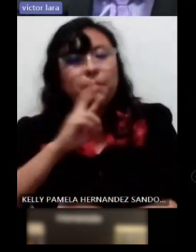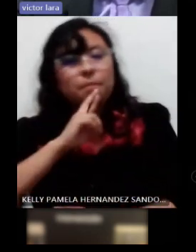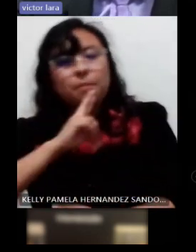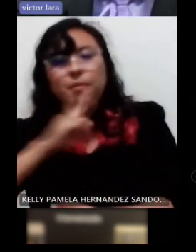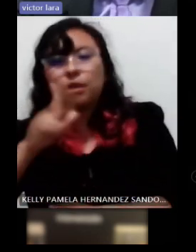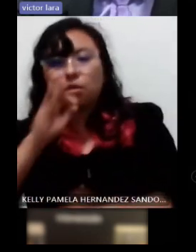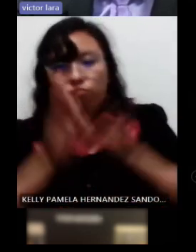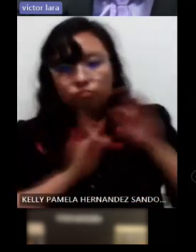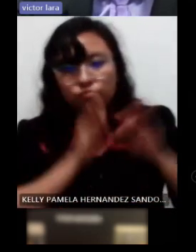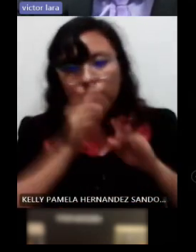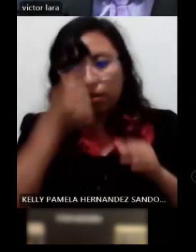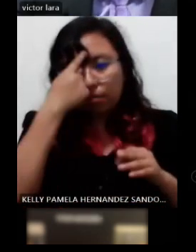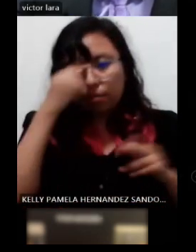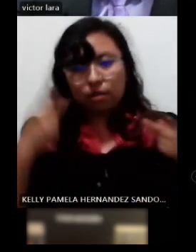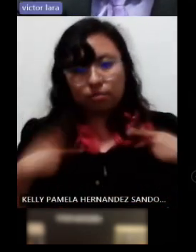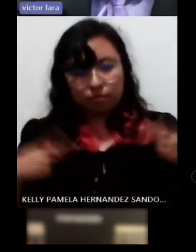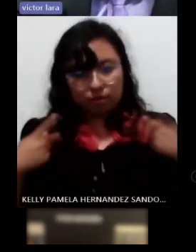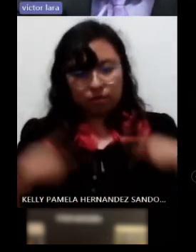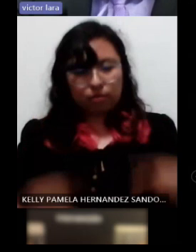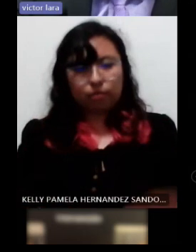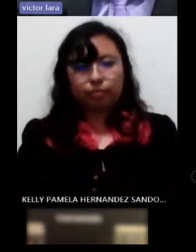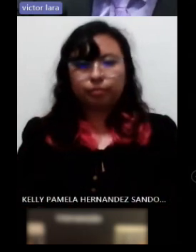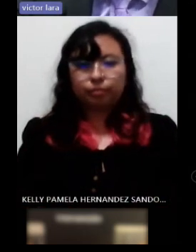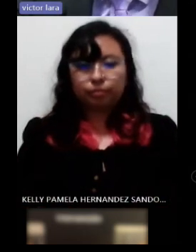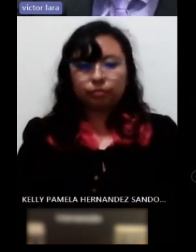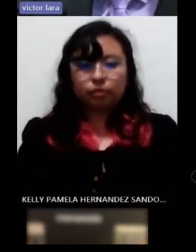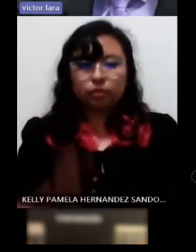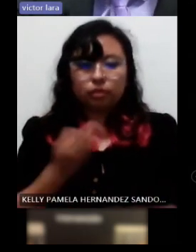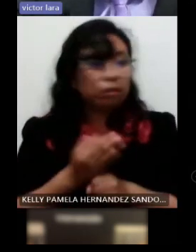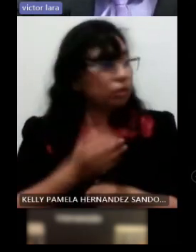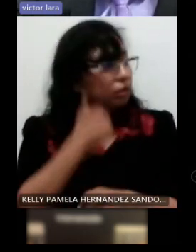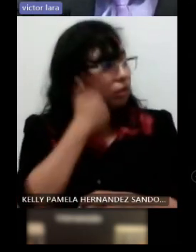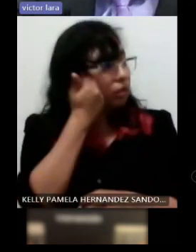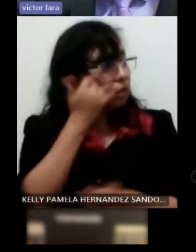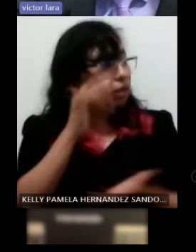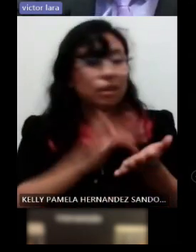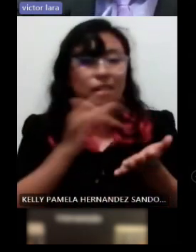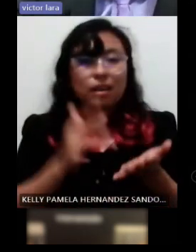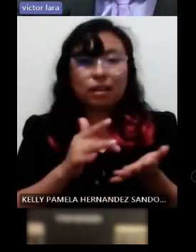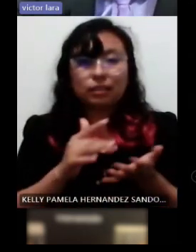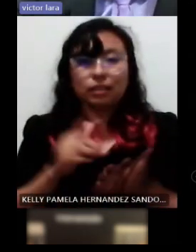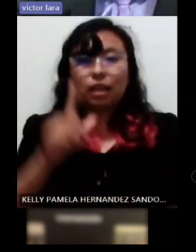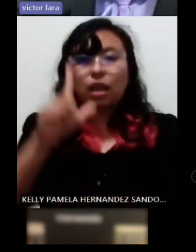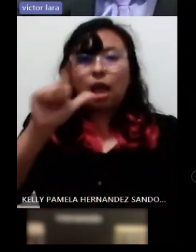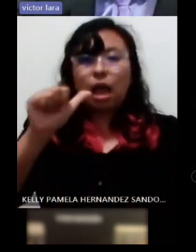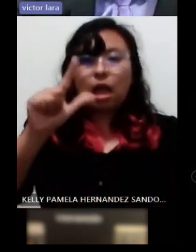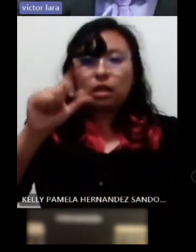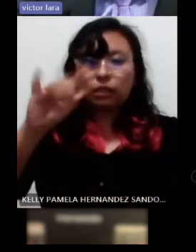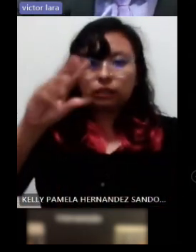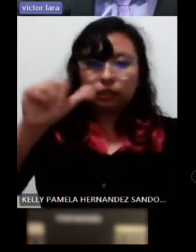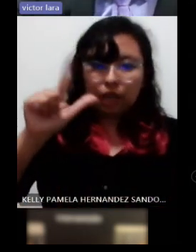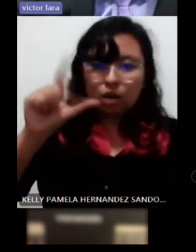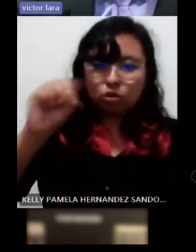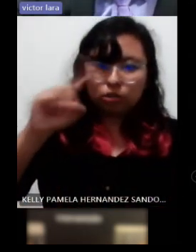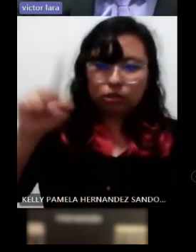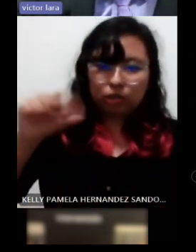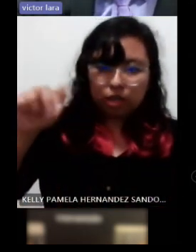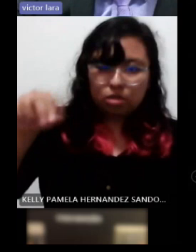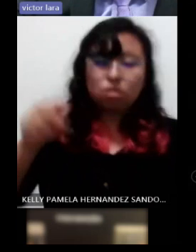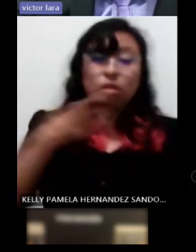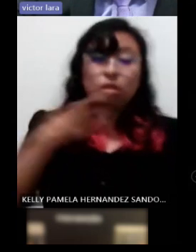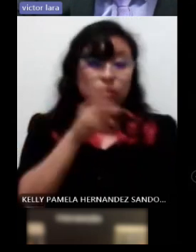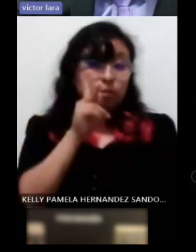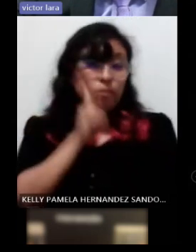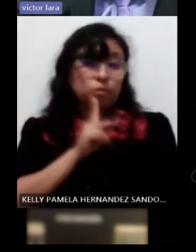tratamiento para el paciente quisiera agradecer a la doctora Elisa Lozanotat que es la persona que me ha inculcado